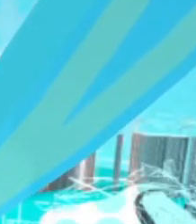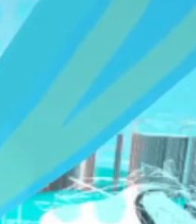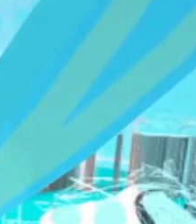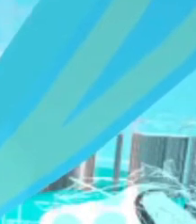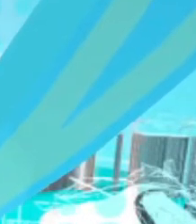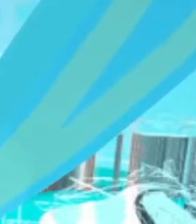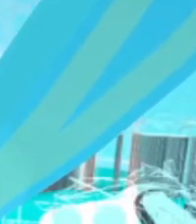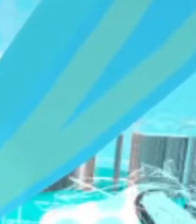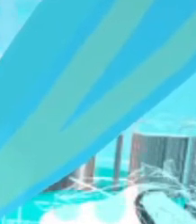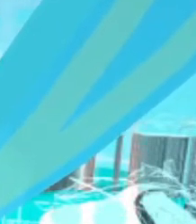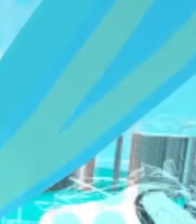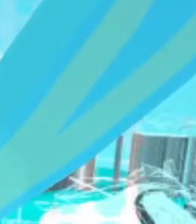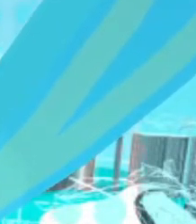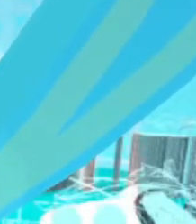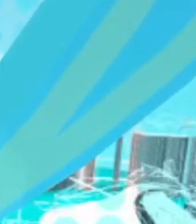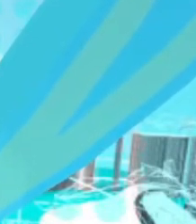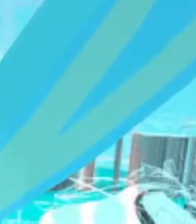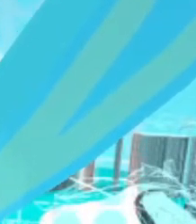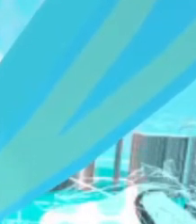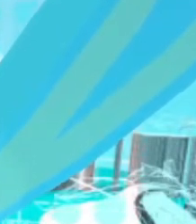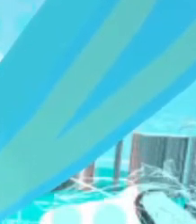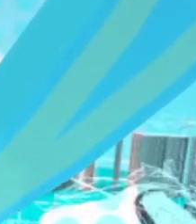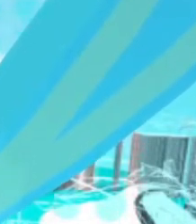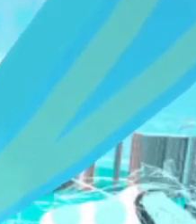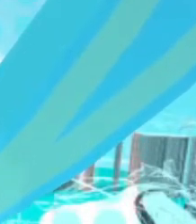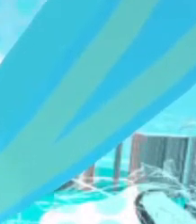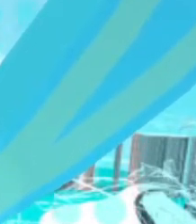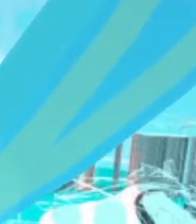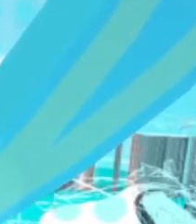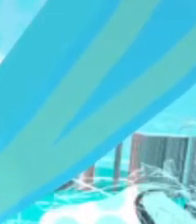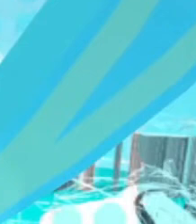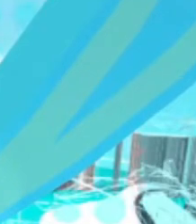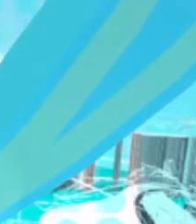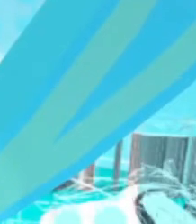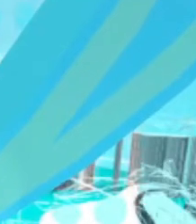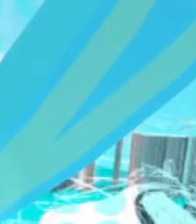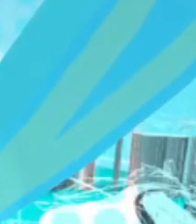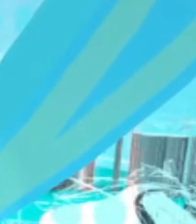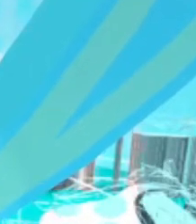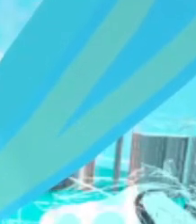está para 629 colones con 41 céntimos.